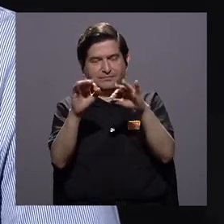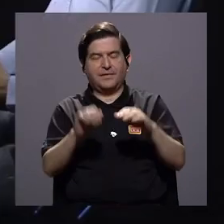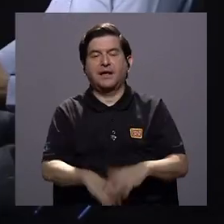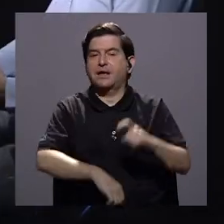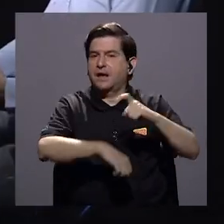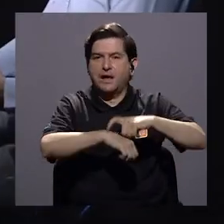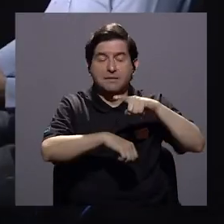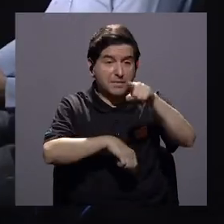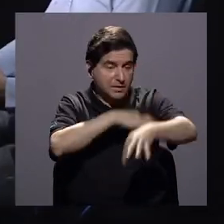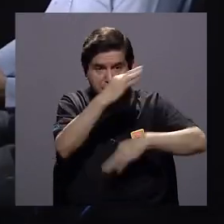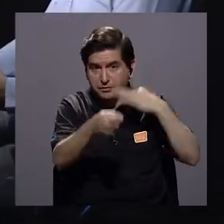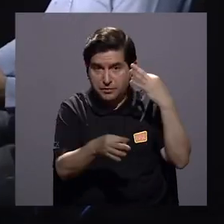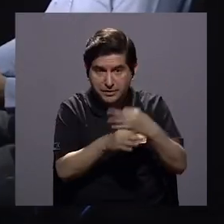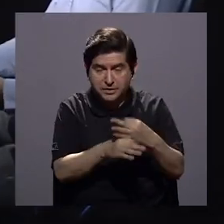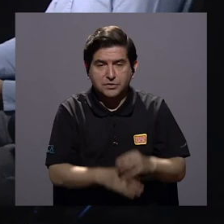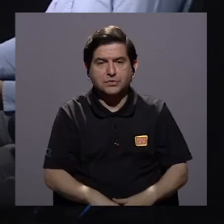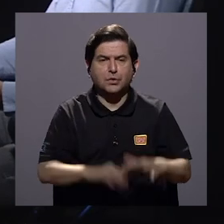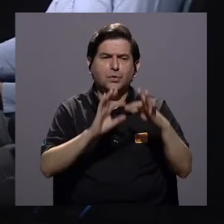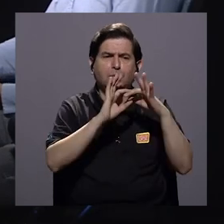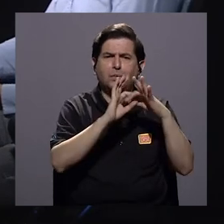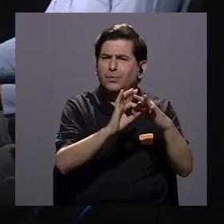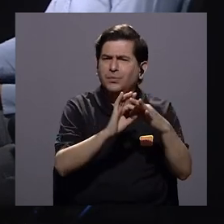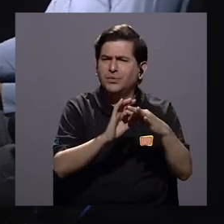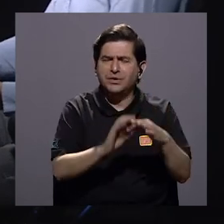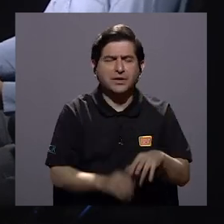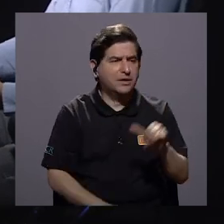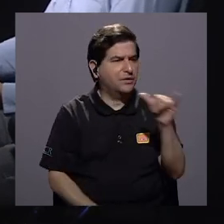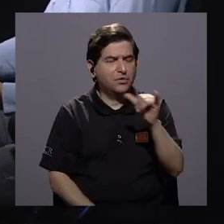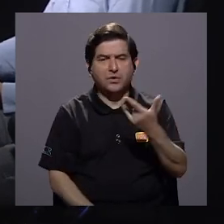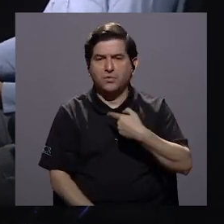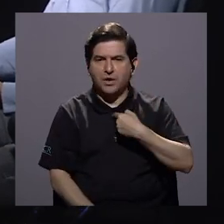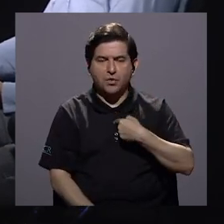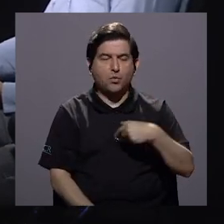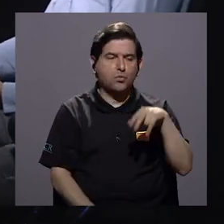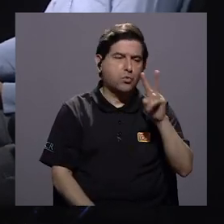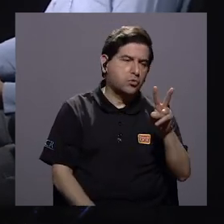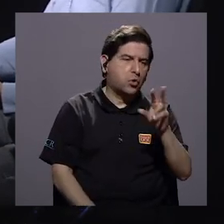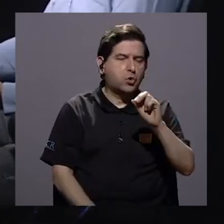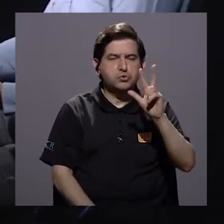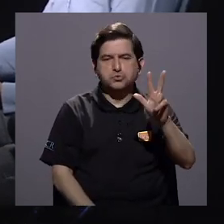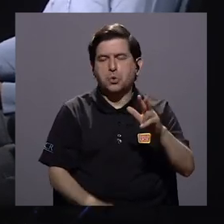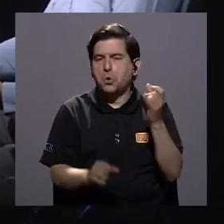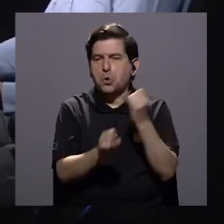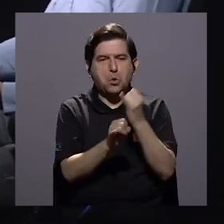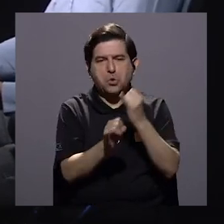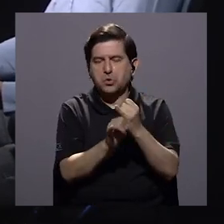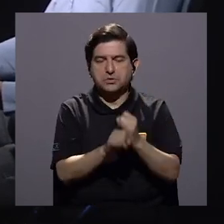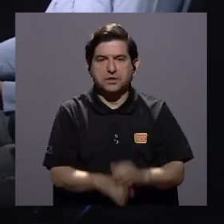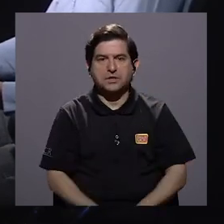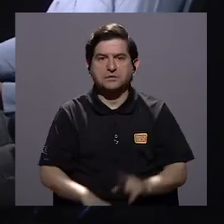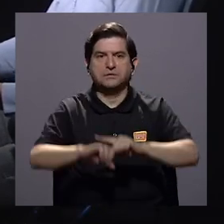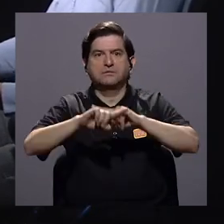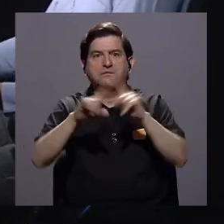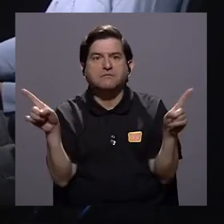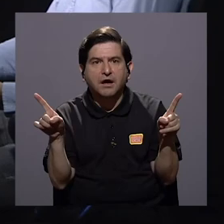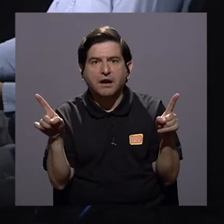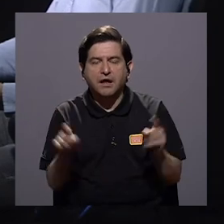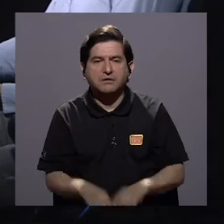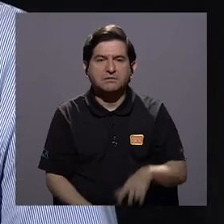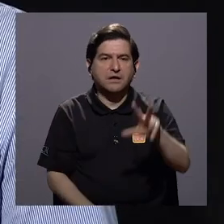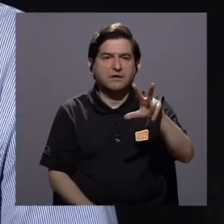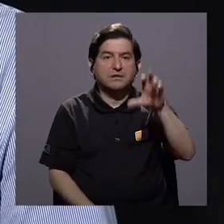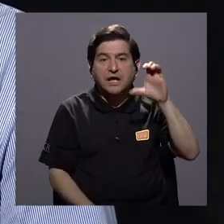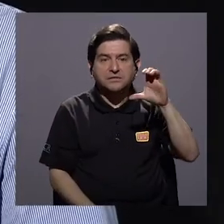para momentos como estos articulando no es lo mismo si uno tiene que articular dos o tres instituciones grandes que si tiene que articular